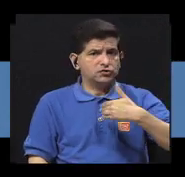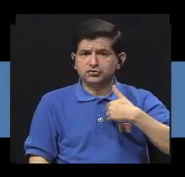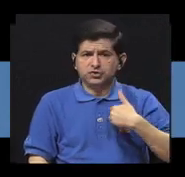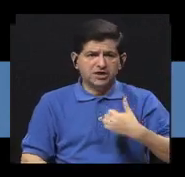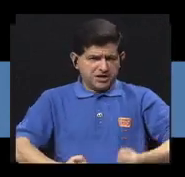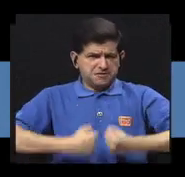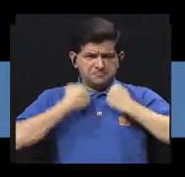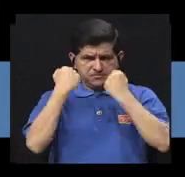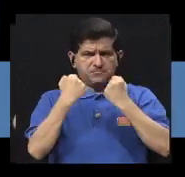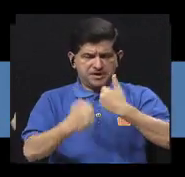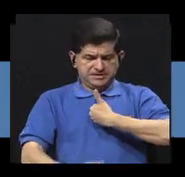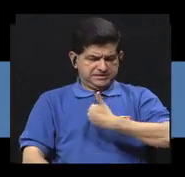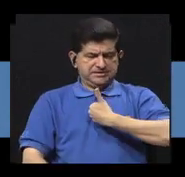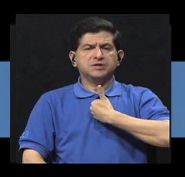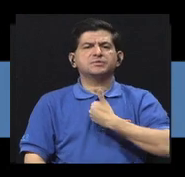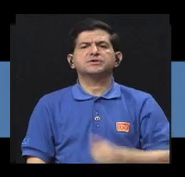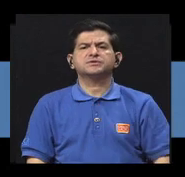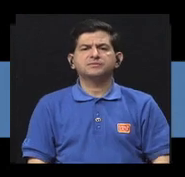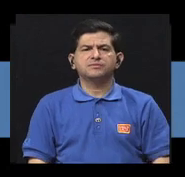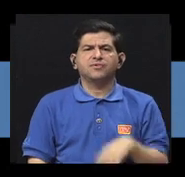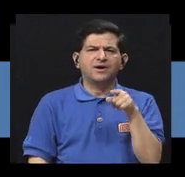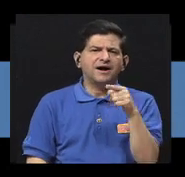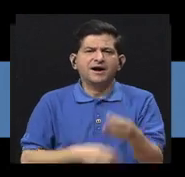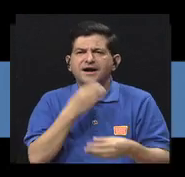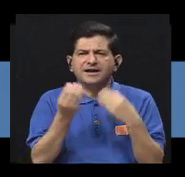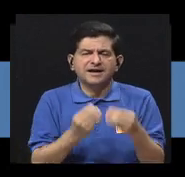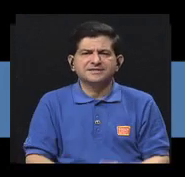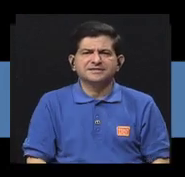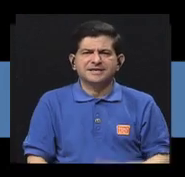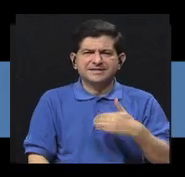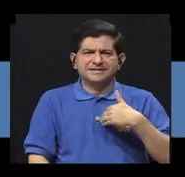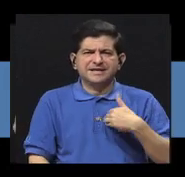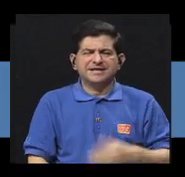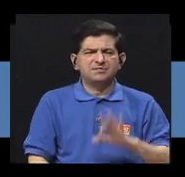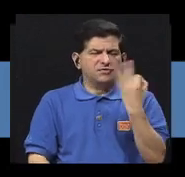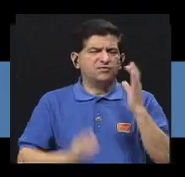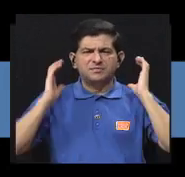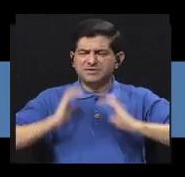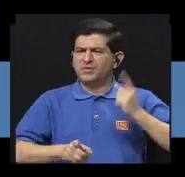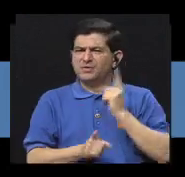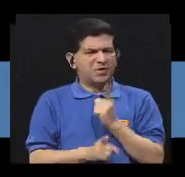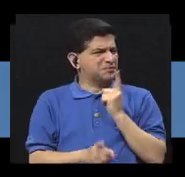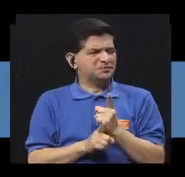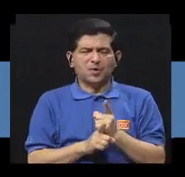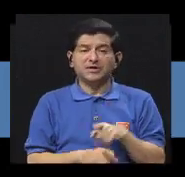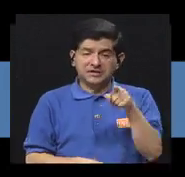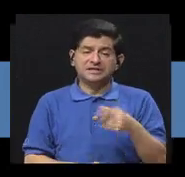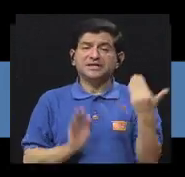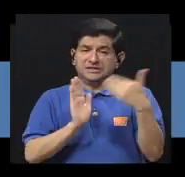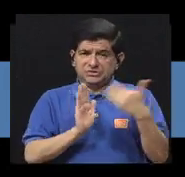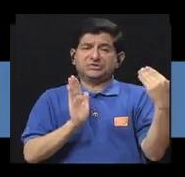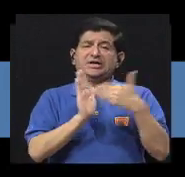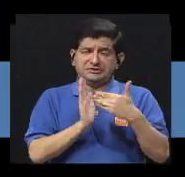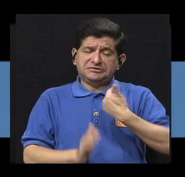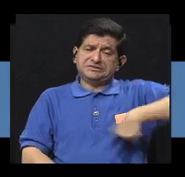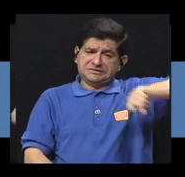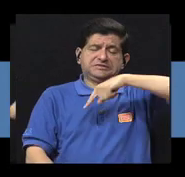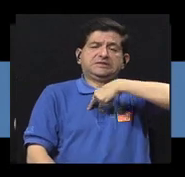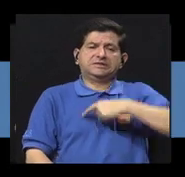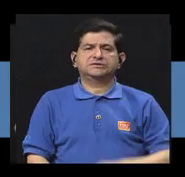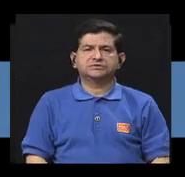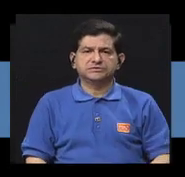suficiente fuerza, nosotros tendemos a adquirir posiciones inadecuadas y eso es perjudicial para nosotros.